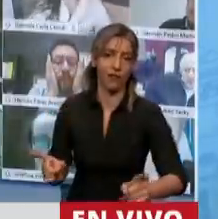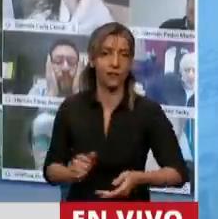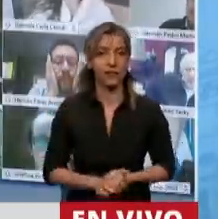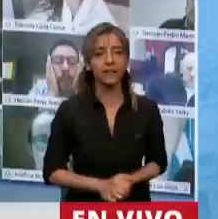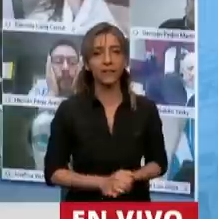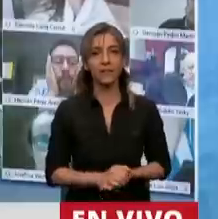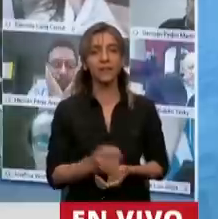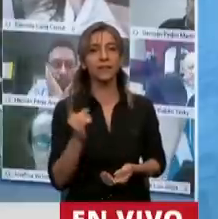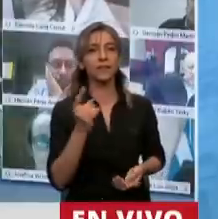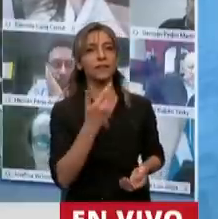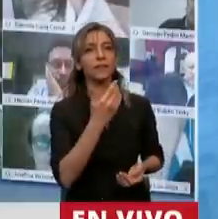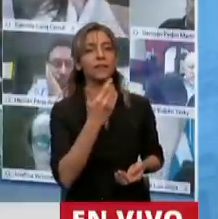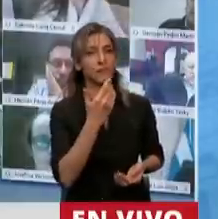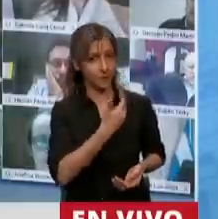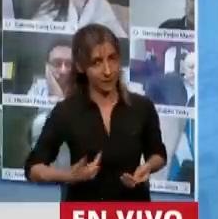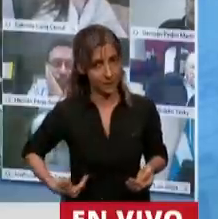Señor Presidente,